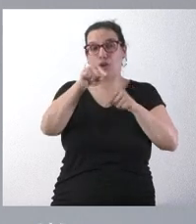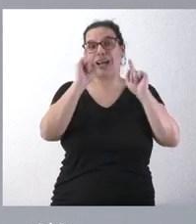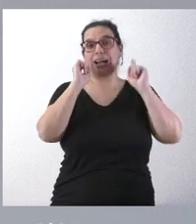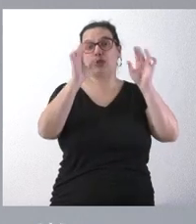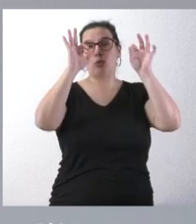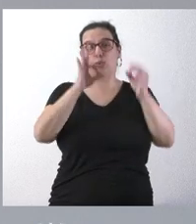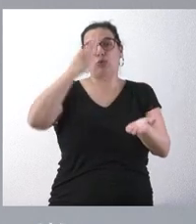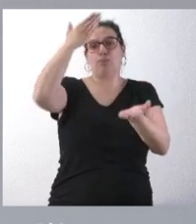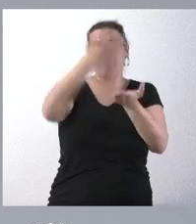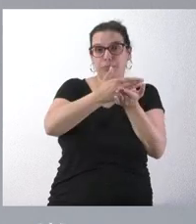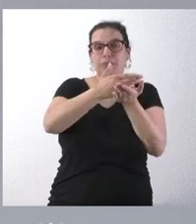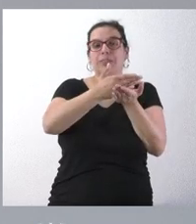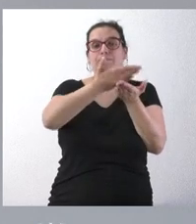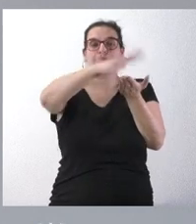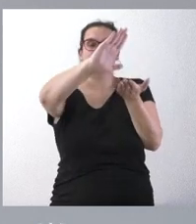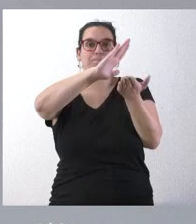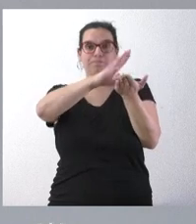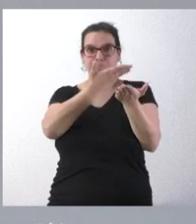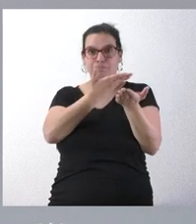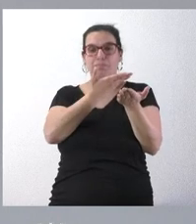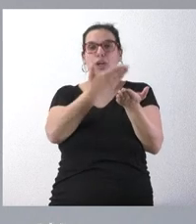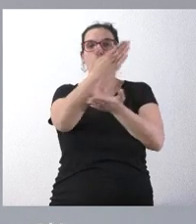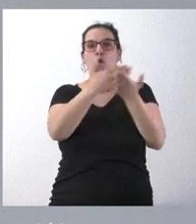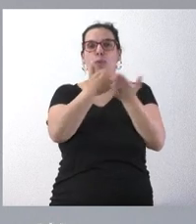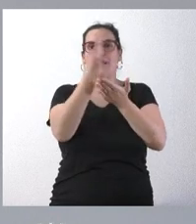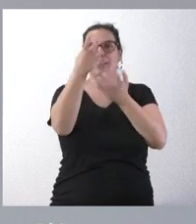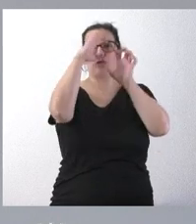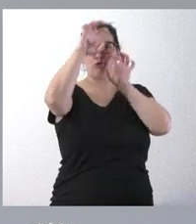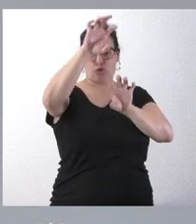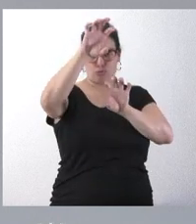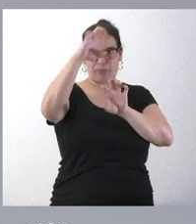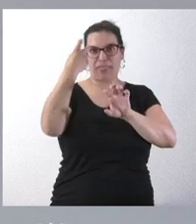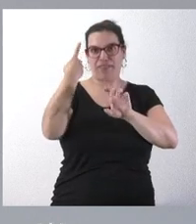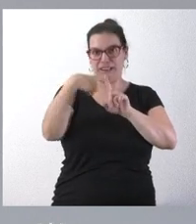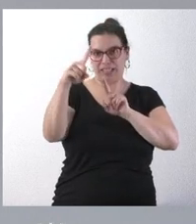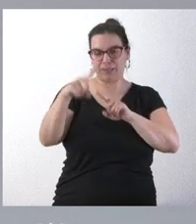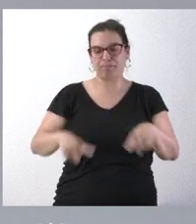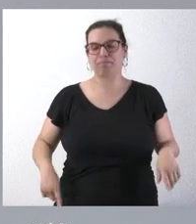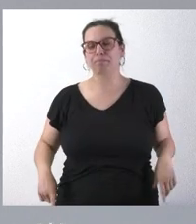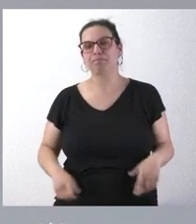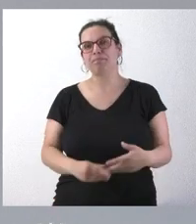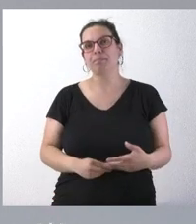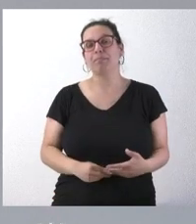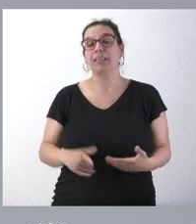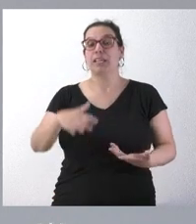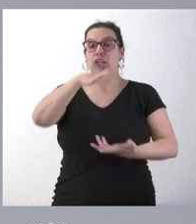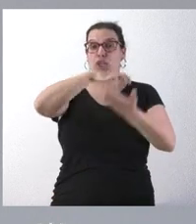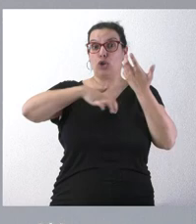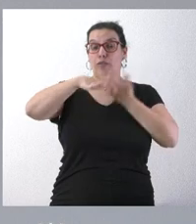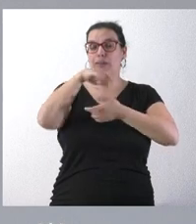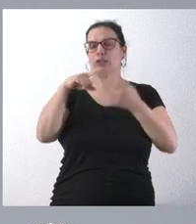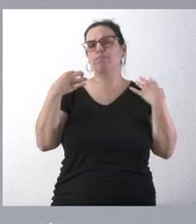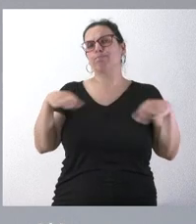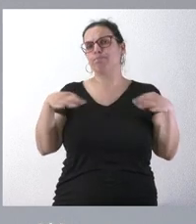que se produce entre dos municipios que son de dos comunidades autónomas distintas. Estos conflictos normalmente